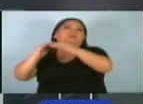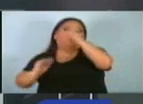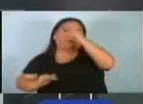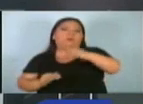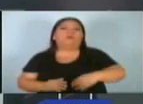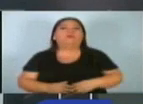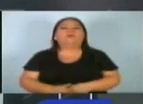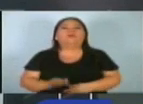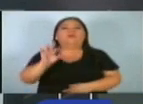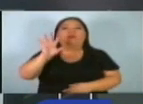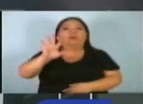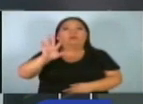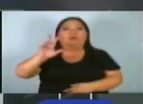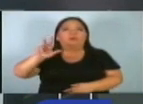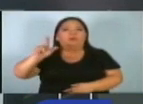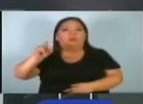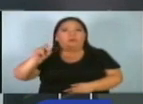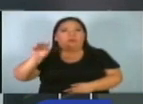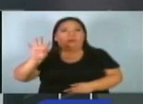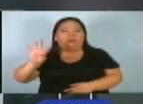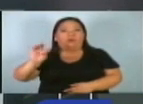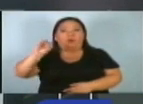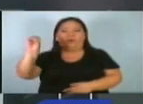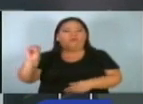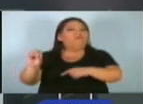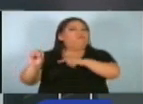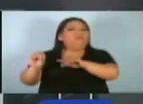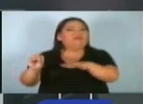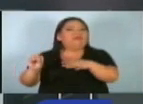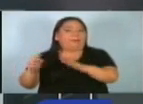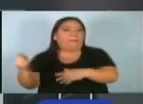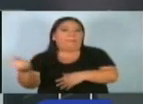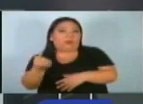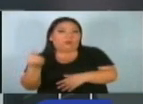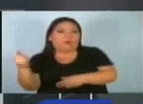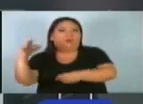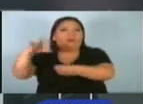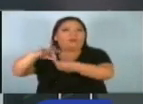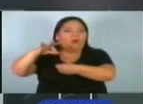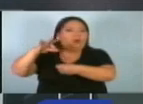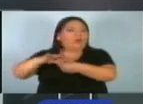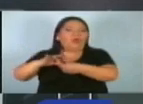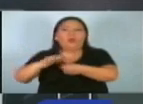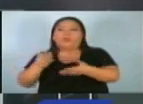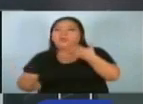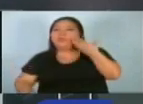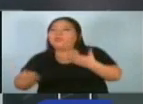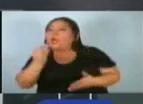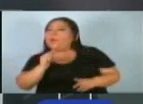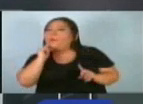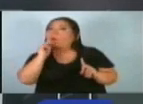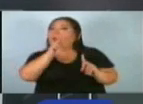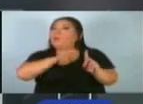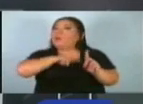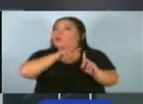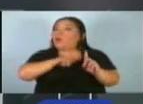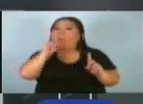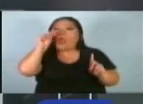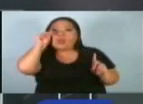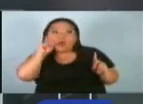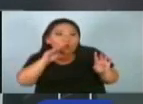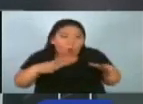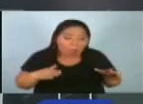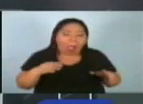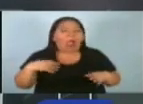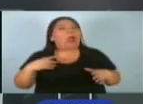53.4% de sus votantes no hubiesen brindado su apoyo a